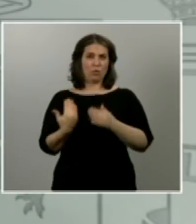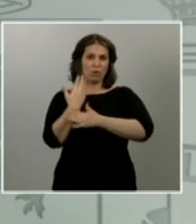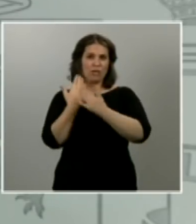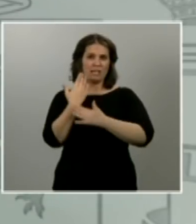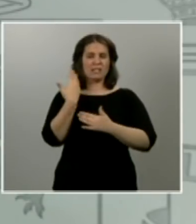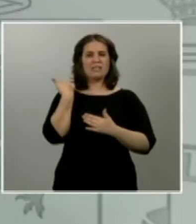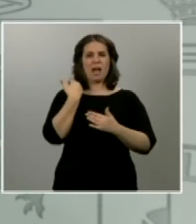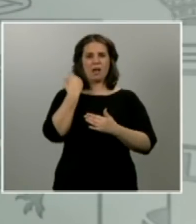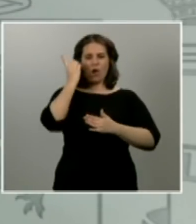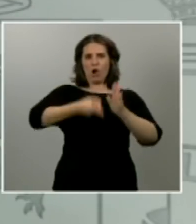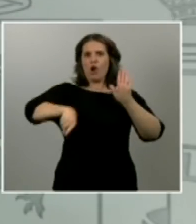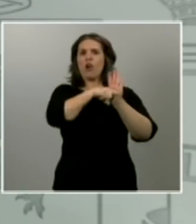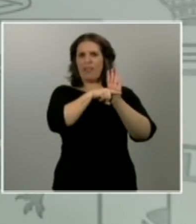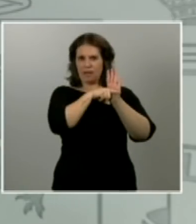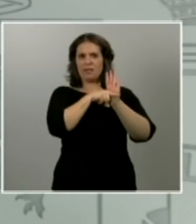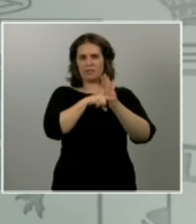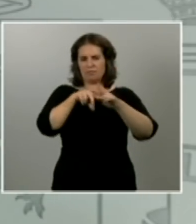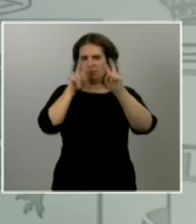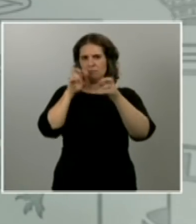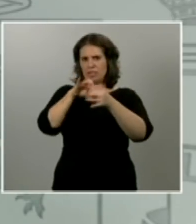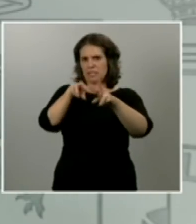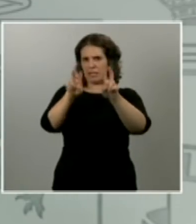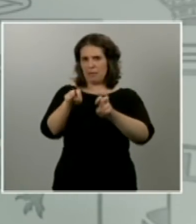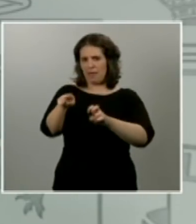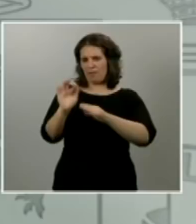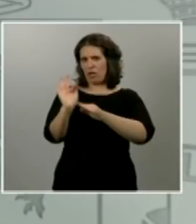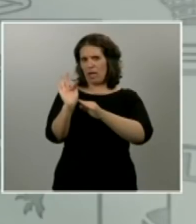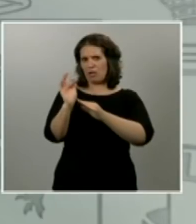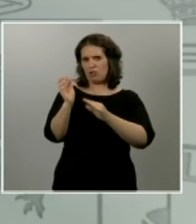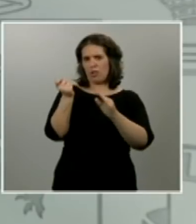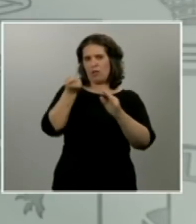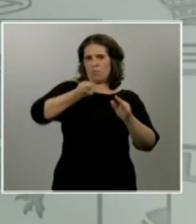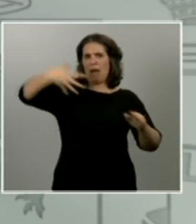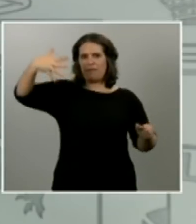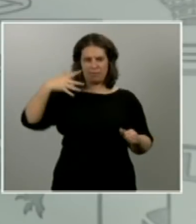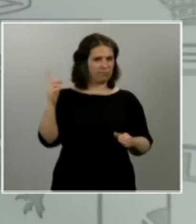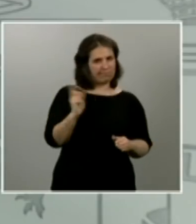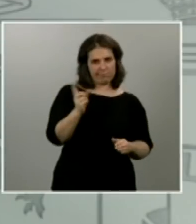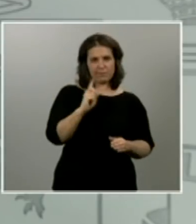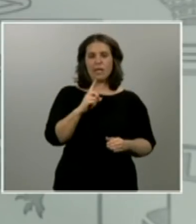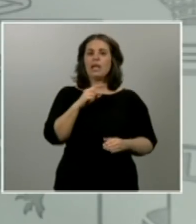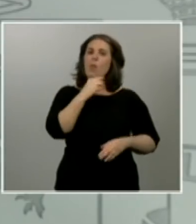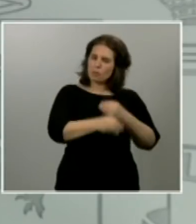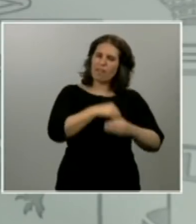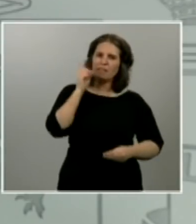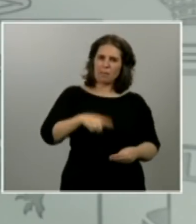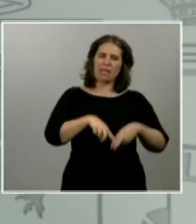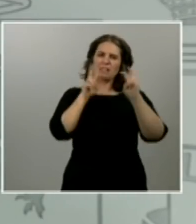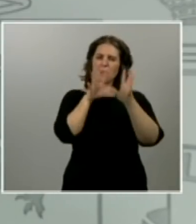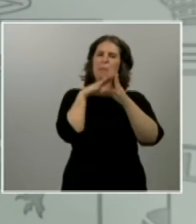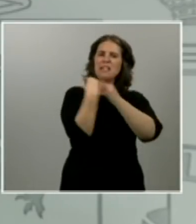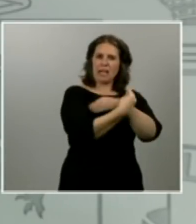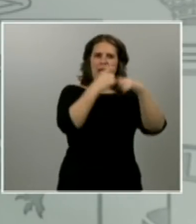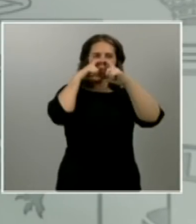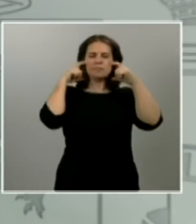asunto y lógicamente también lo vamos a hacer para garantizar la provisión de estas de este material para